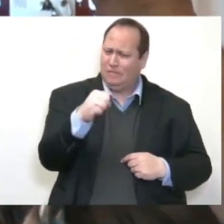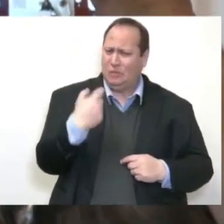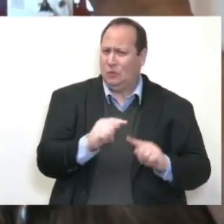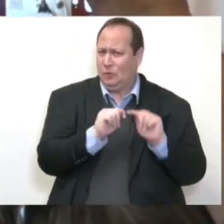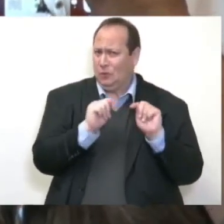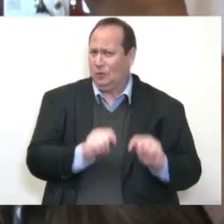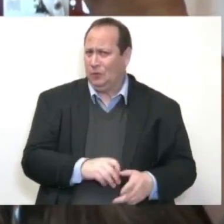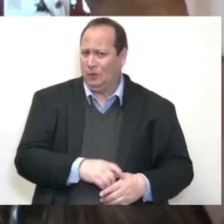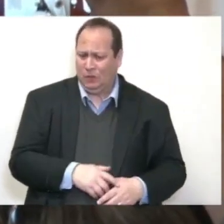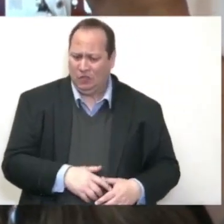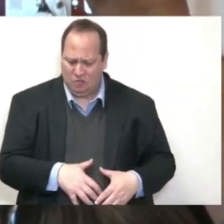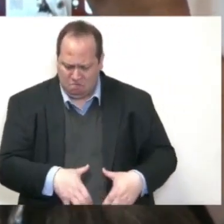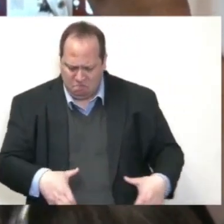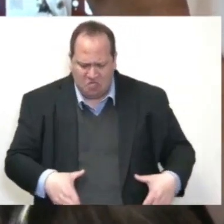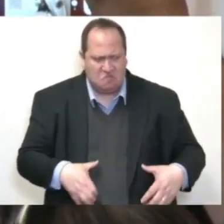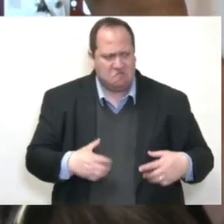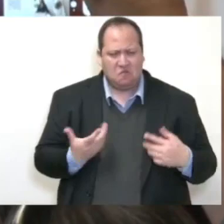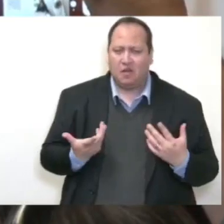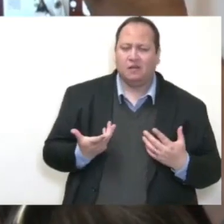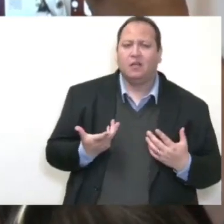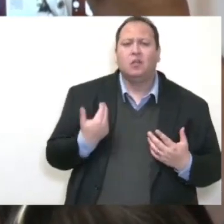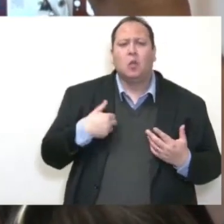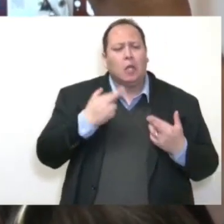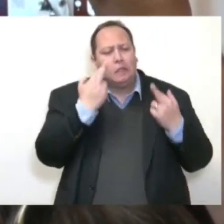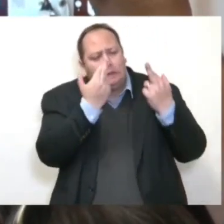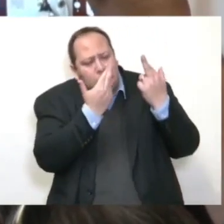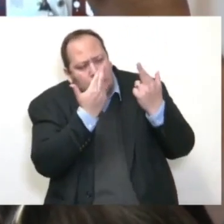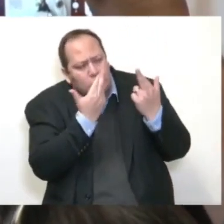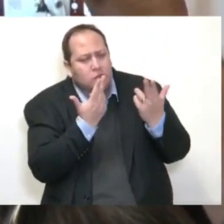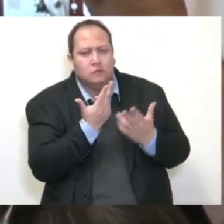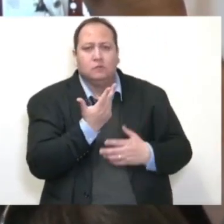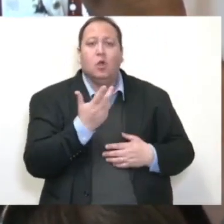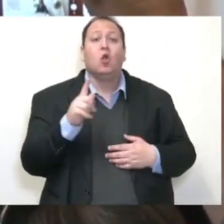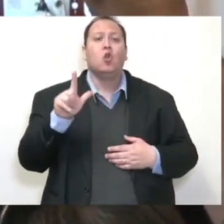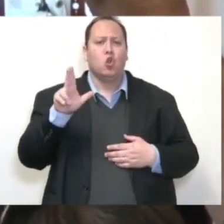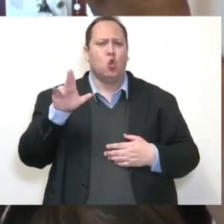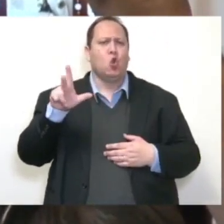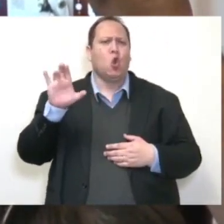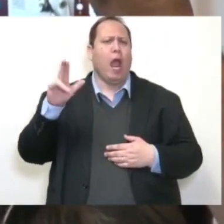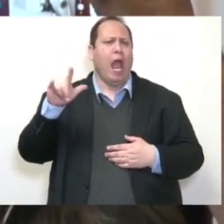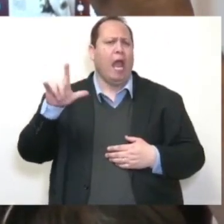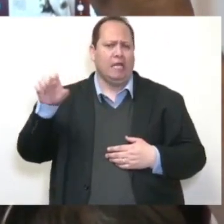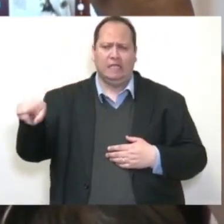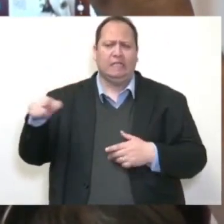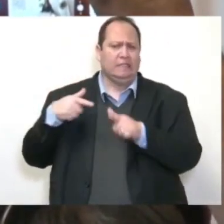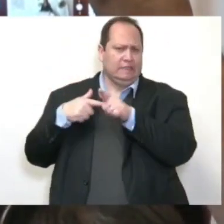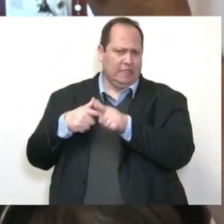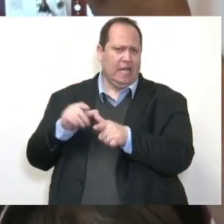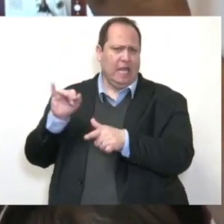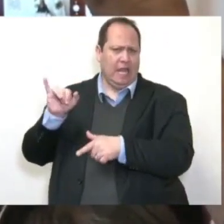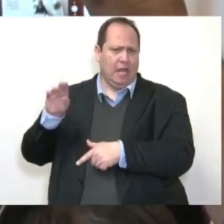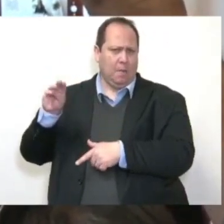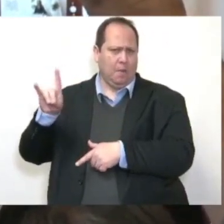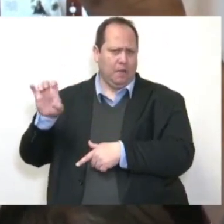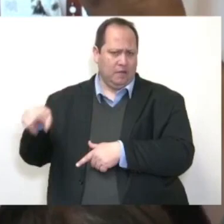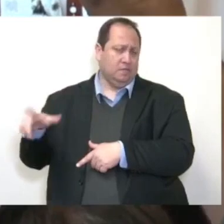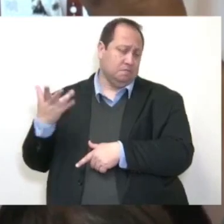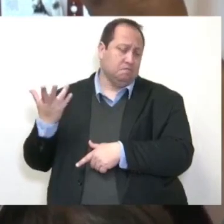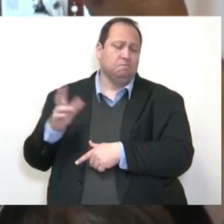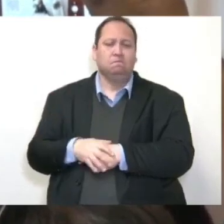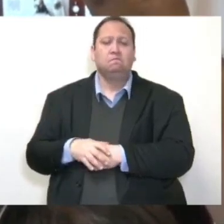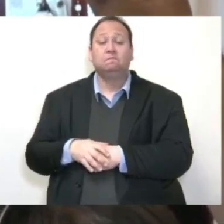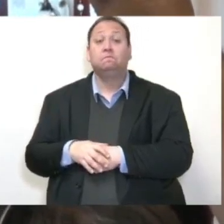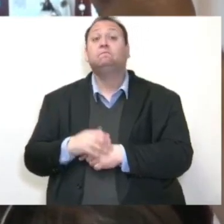Y estamos revisando pues esta situación, mientras tanto Lulú Cañes nos sigue apoyando al frente del INDE y pues en su